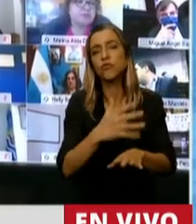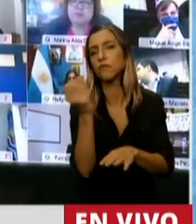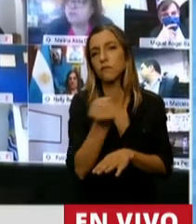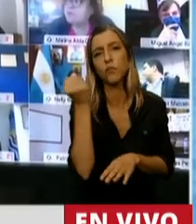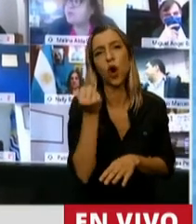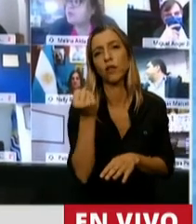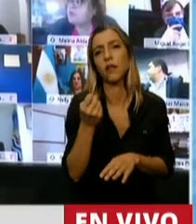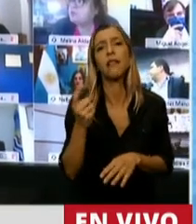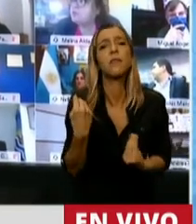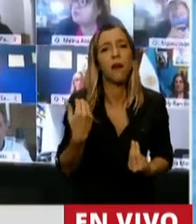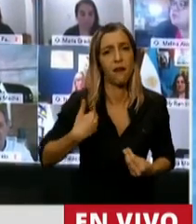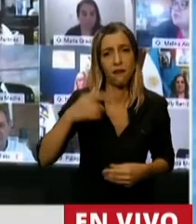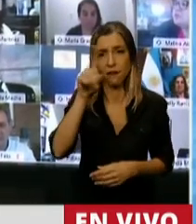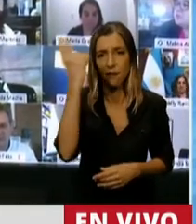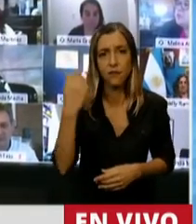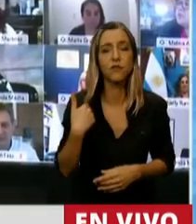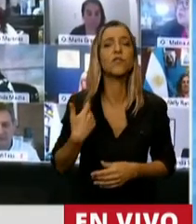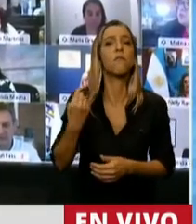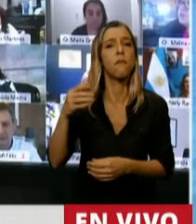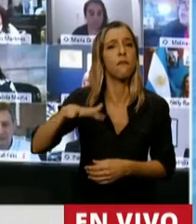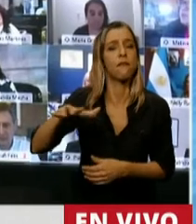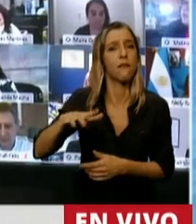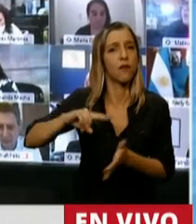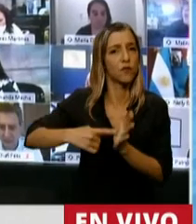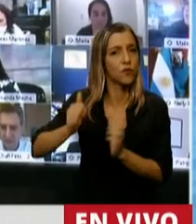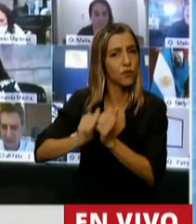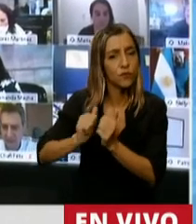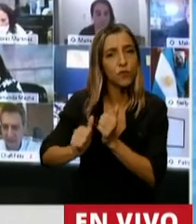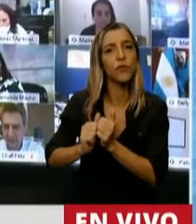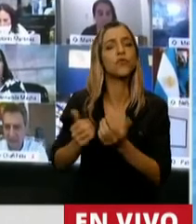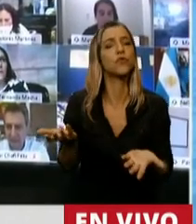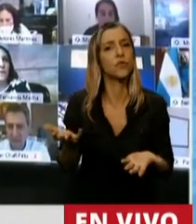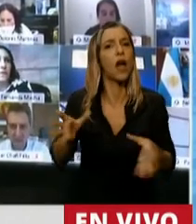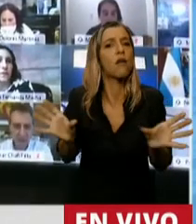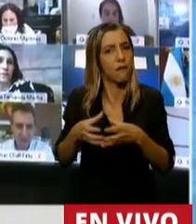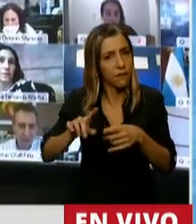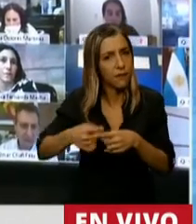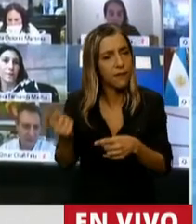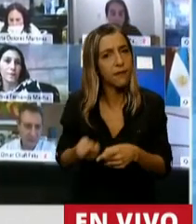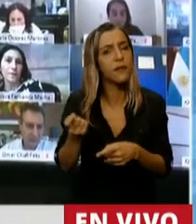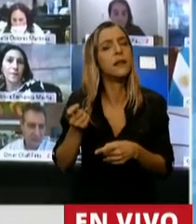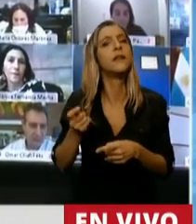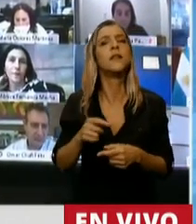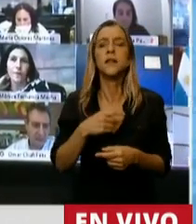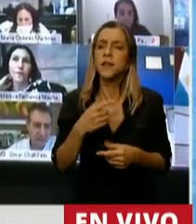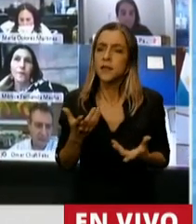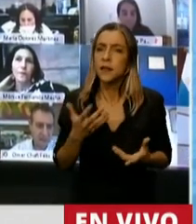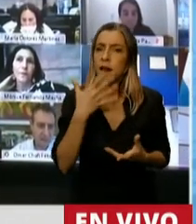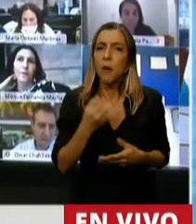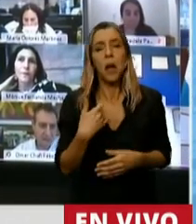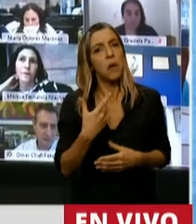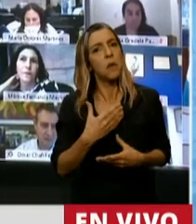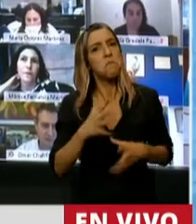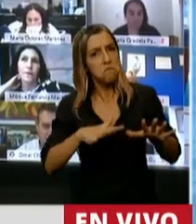nuestro país, para la ciudad de Rosario, y que a pesar de que hemos tenido diferencias, distintas